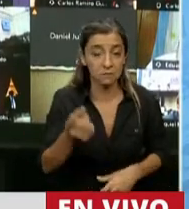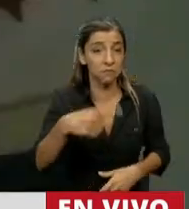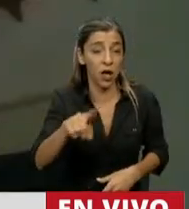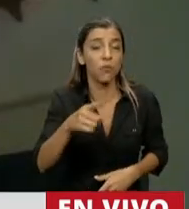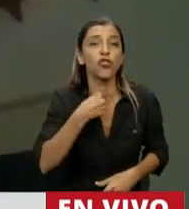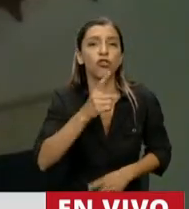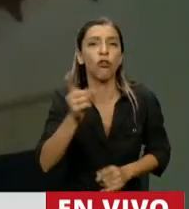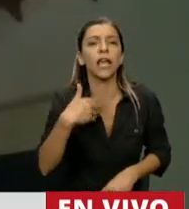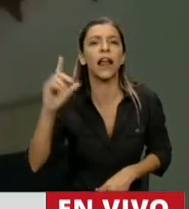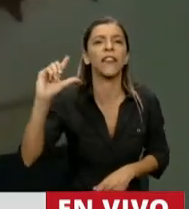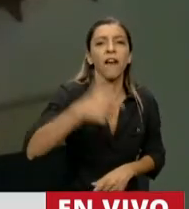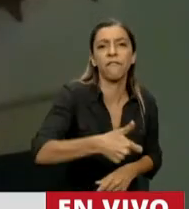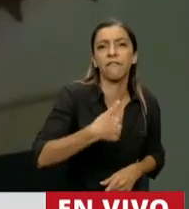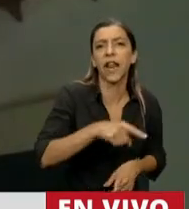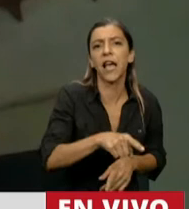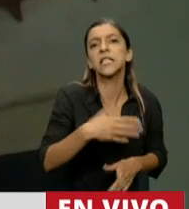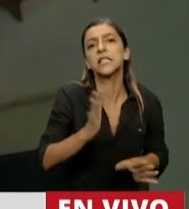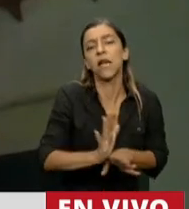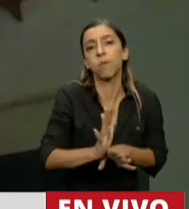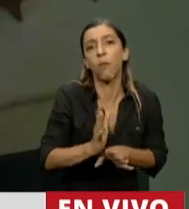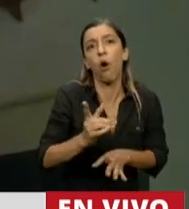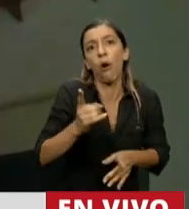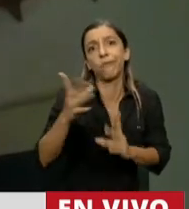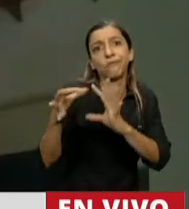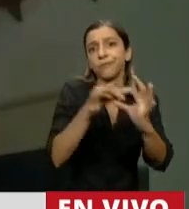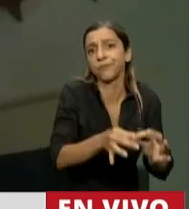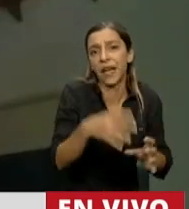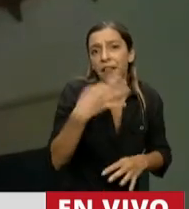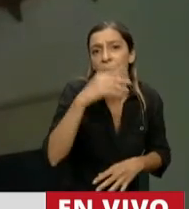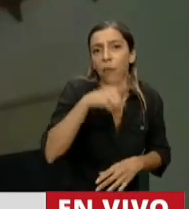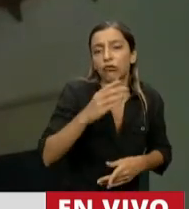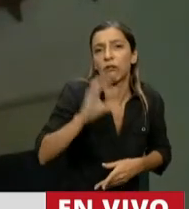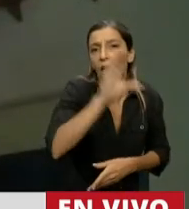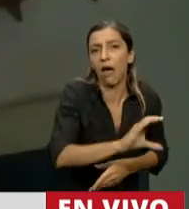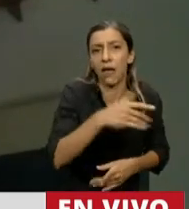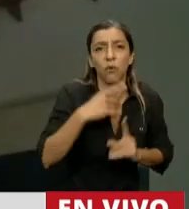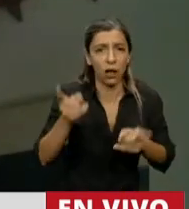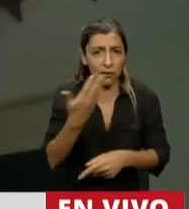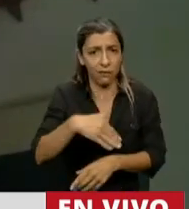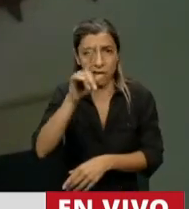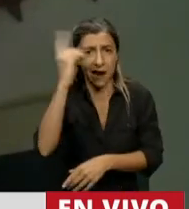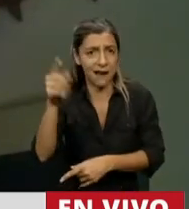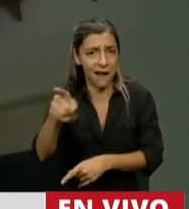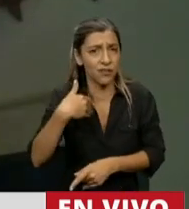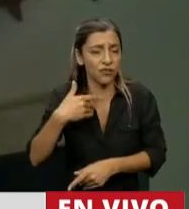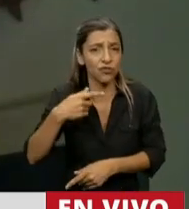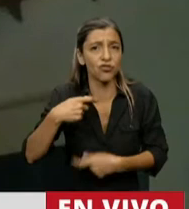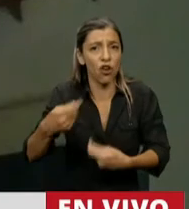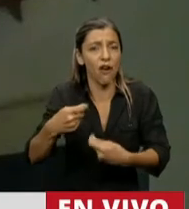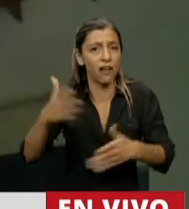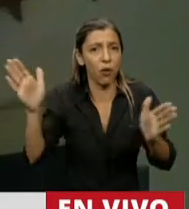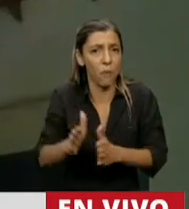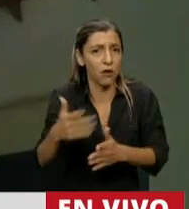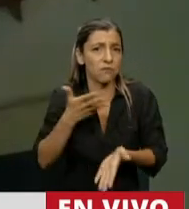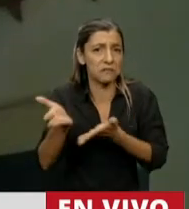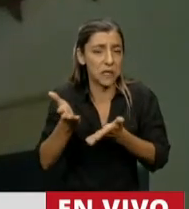costo de esa transferencia, que por otra parte significó un alivio presupuestario para la Nación porque dejó de pagar el costo de